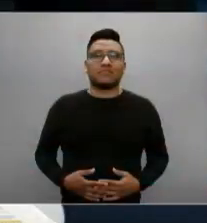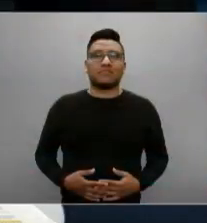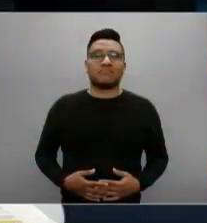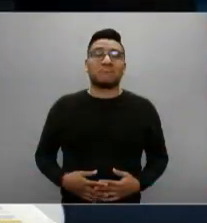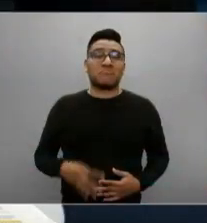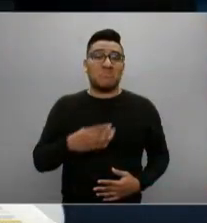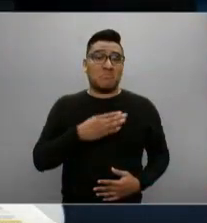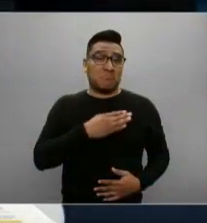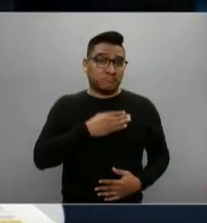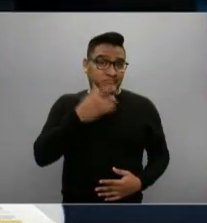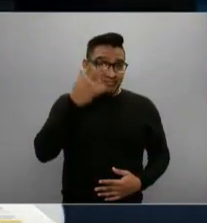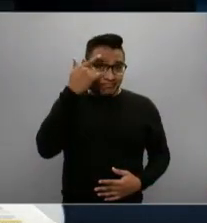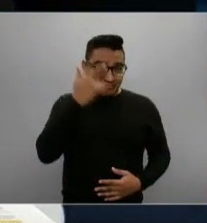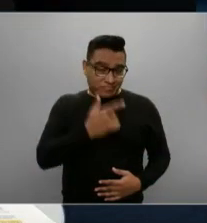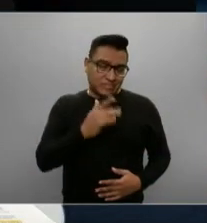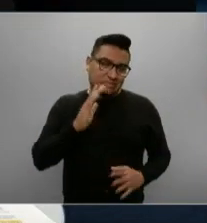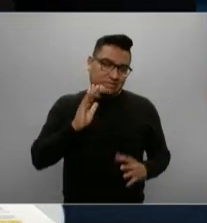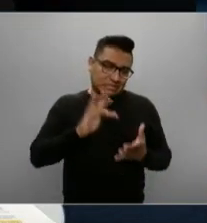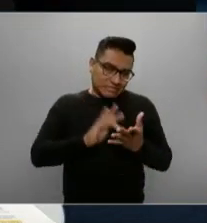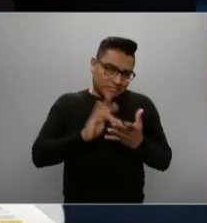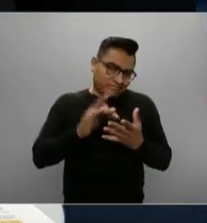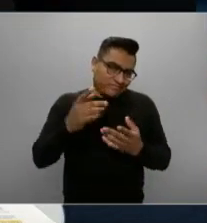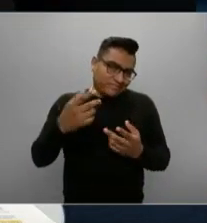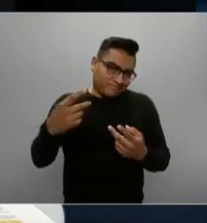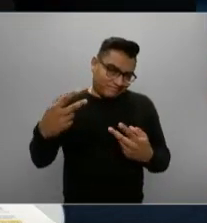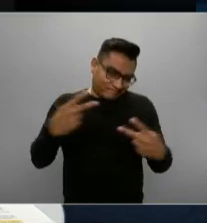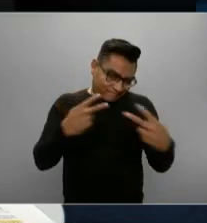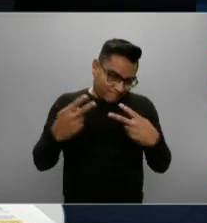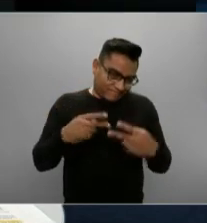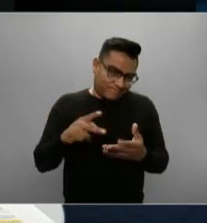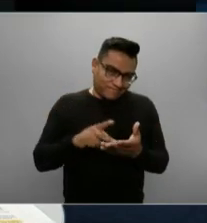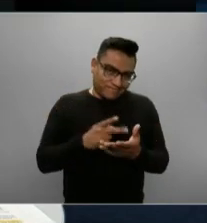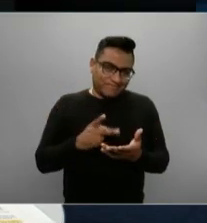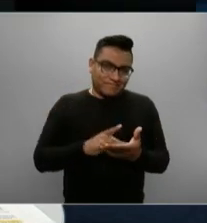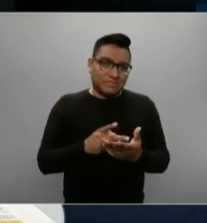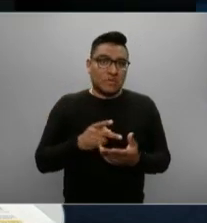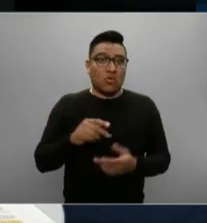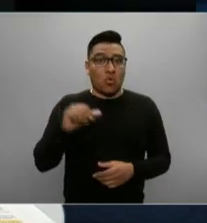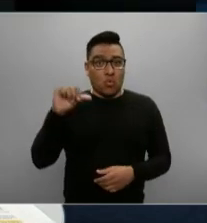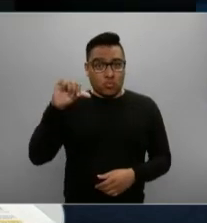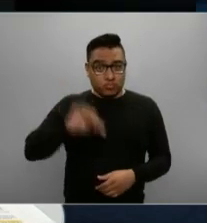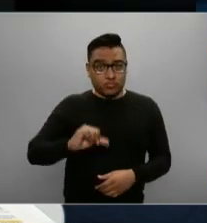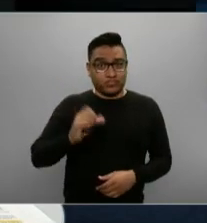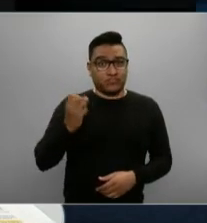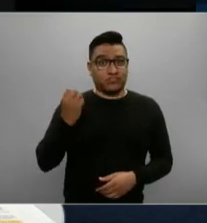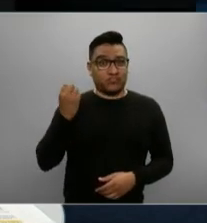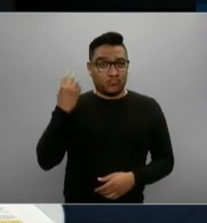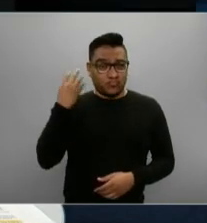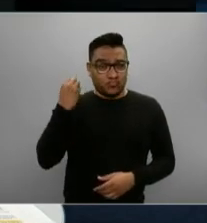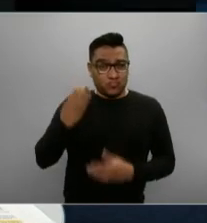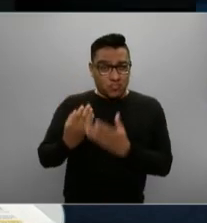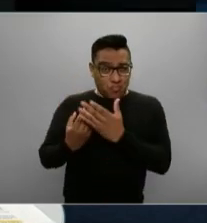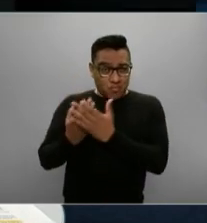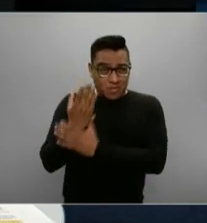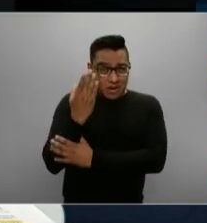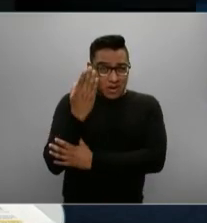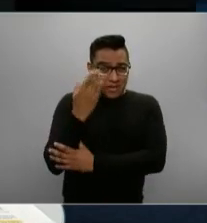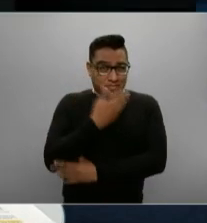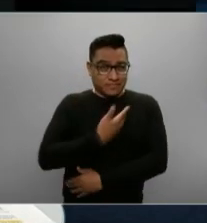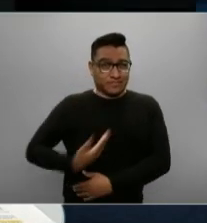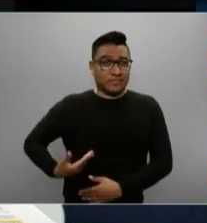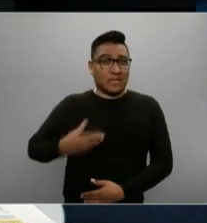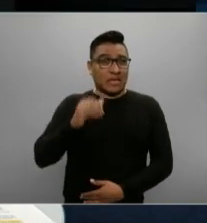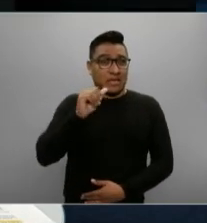Buenas noches, gracias por continuar con nosotros. El día de hoy, durante la conferencia mañanera, el presidente López Obrador